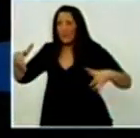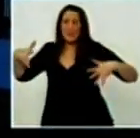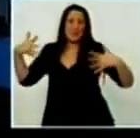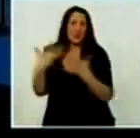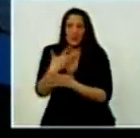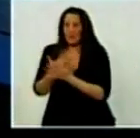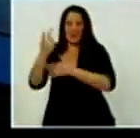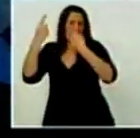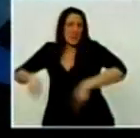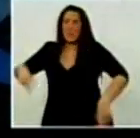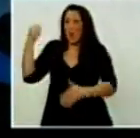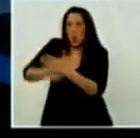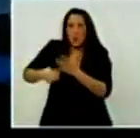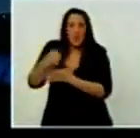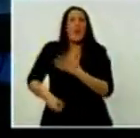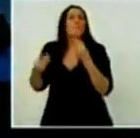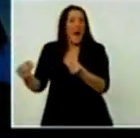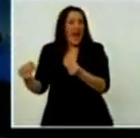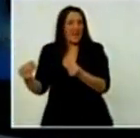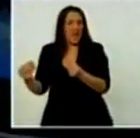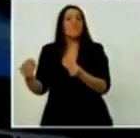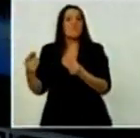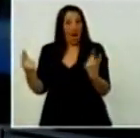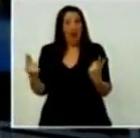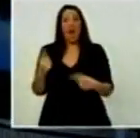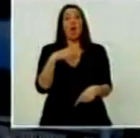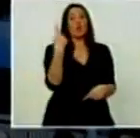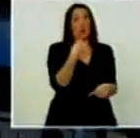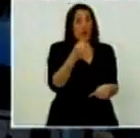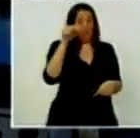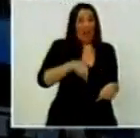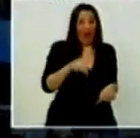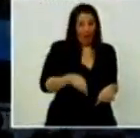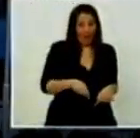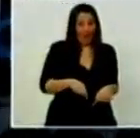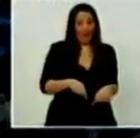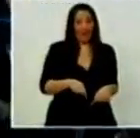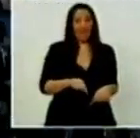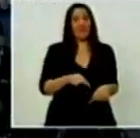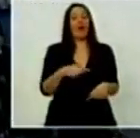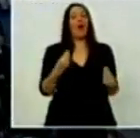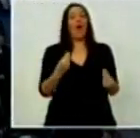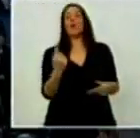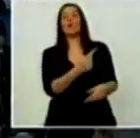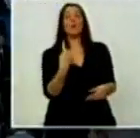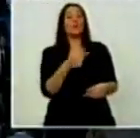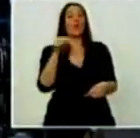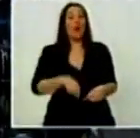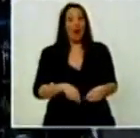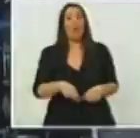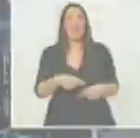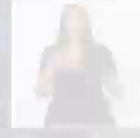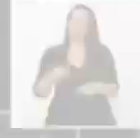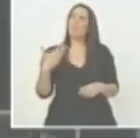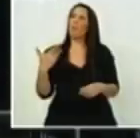para que tengamos que estar discutiendo estas